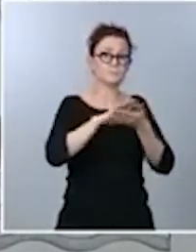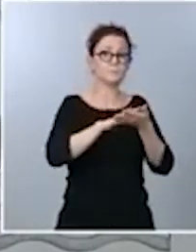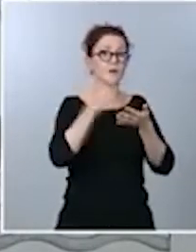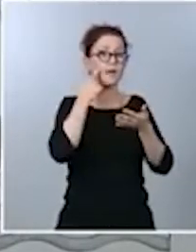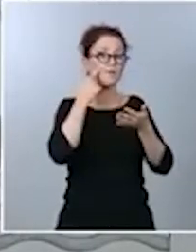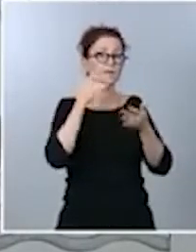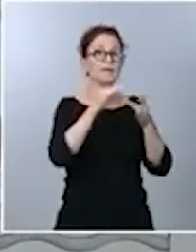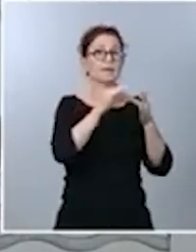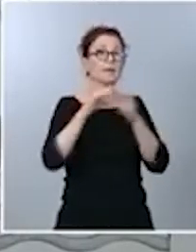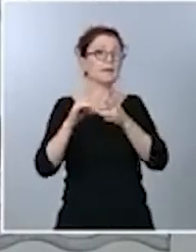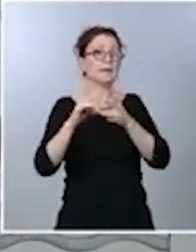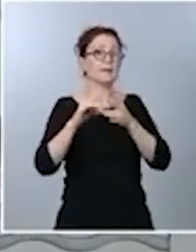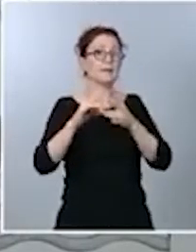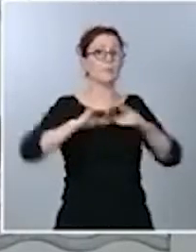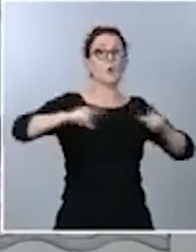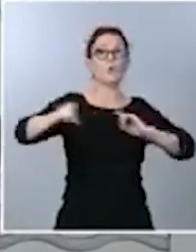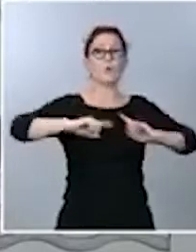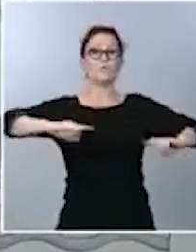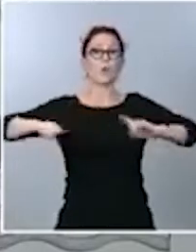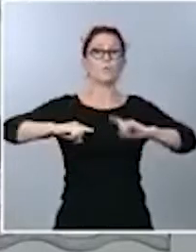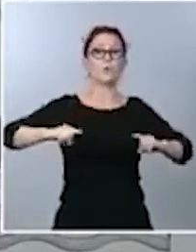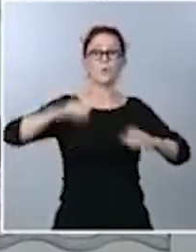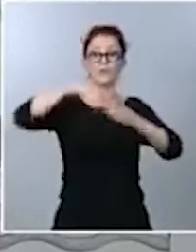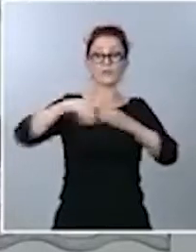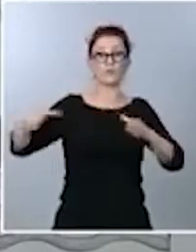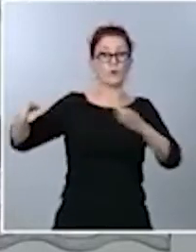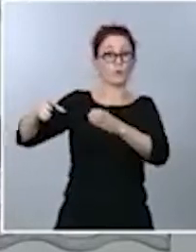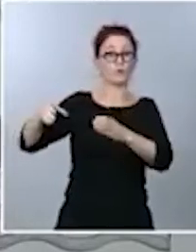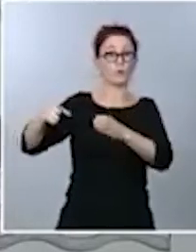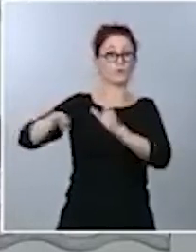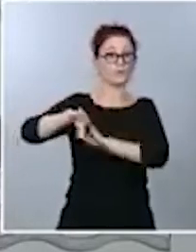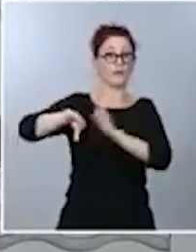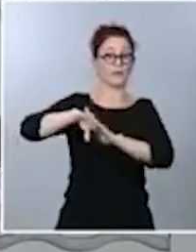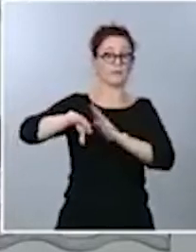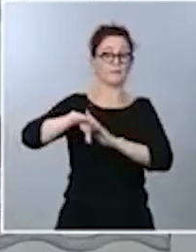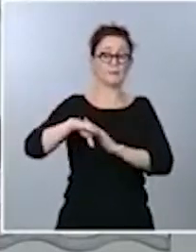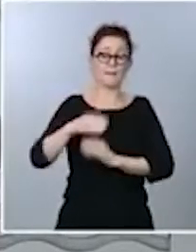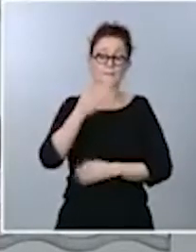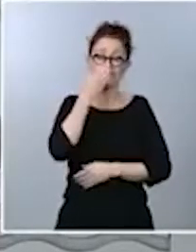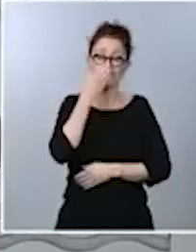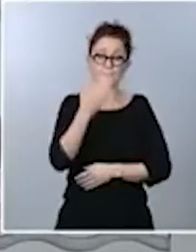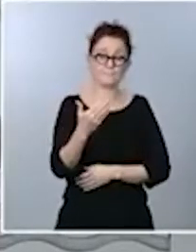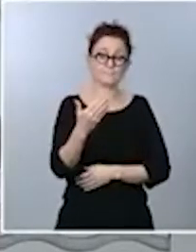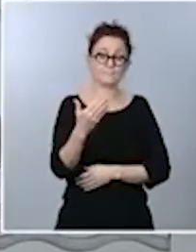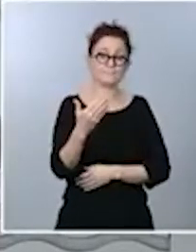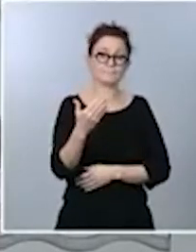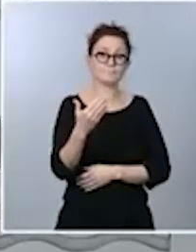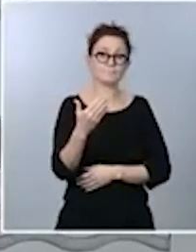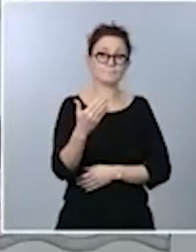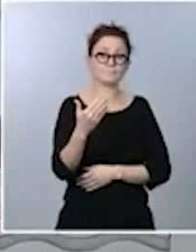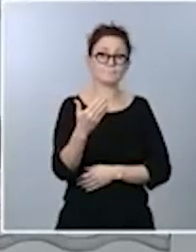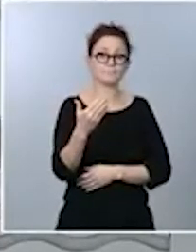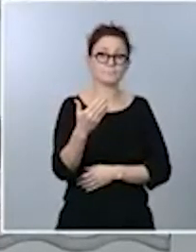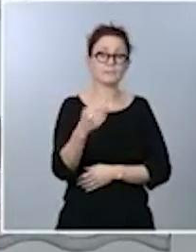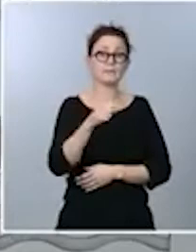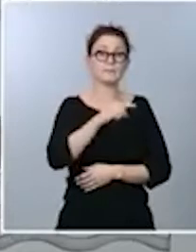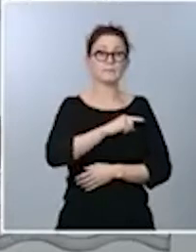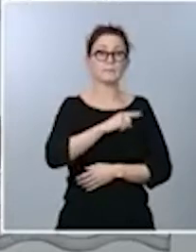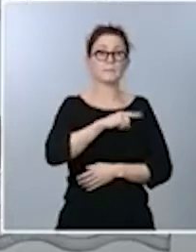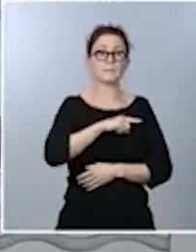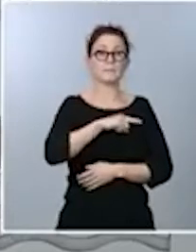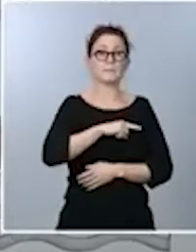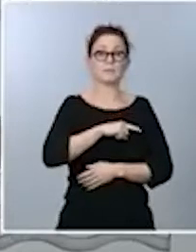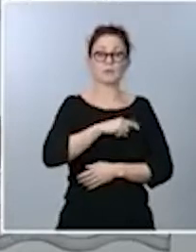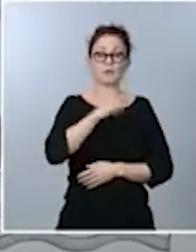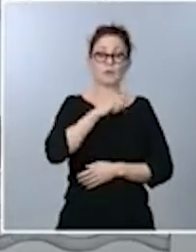dentro de los partidos de la derecha, pues me tienen que permitir que transmita también este sentir global de que justamente lo que